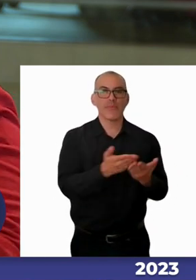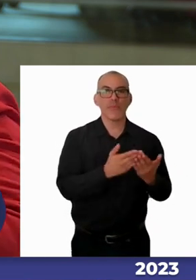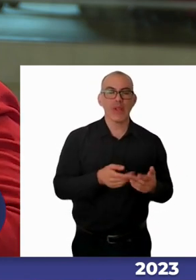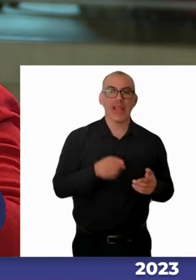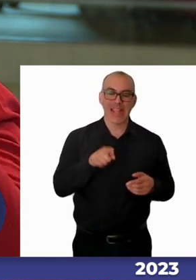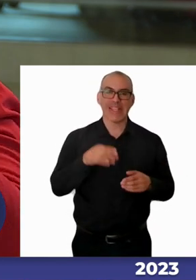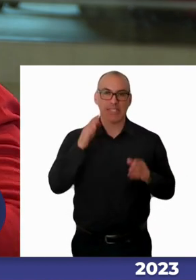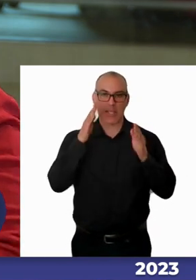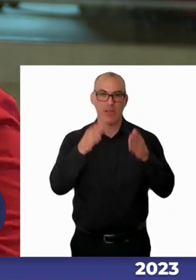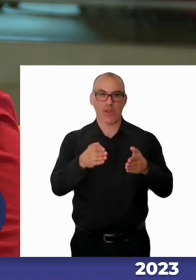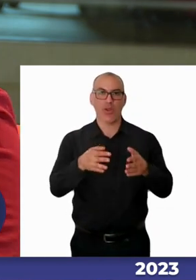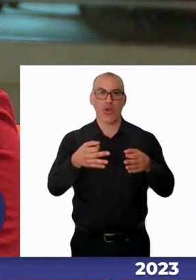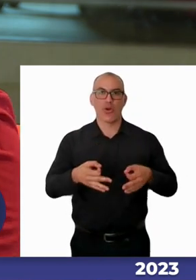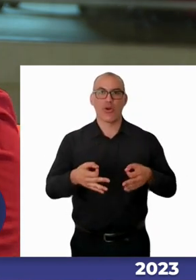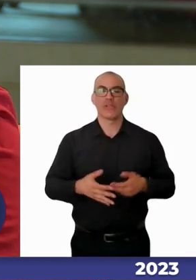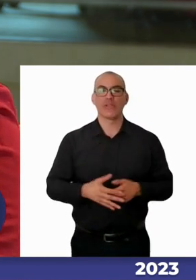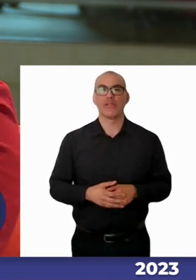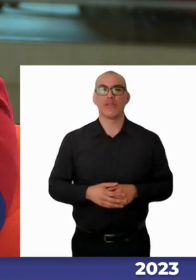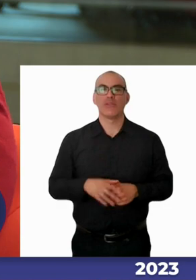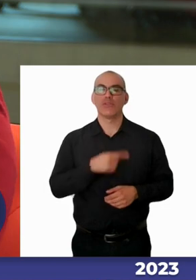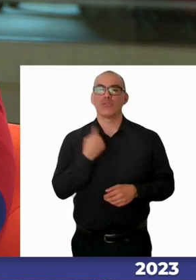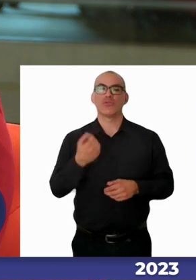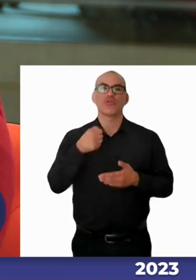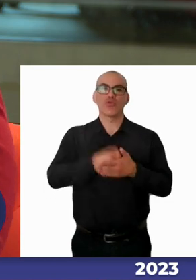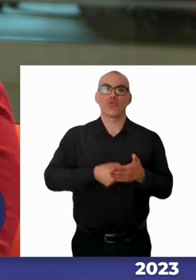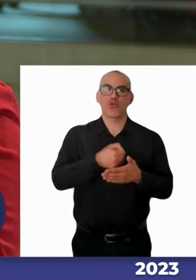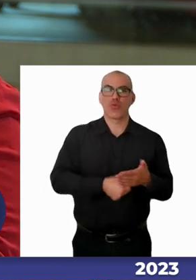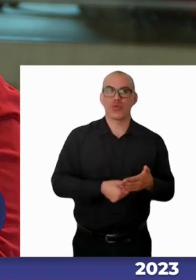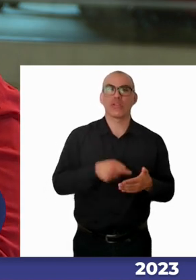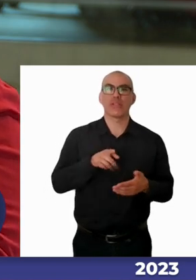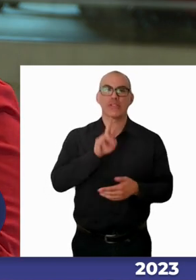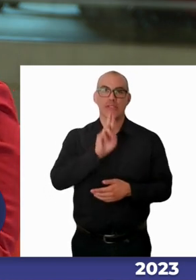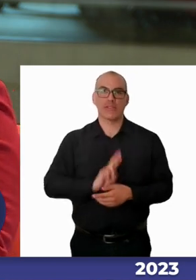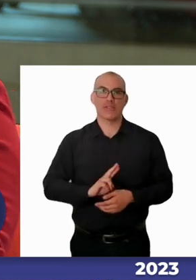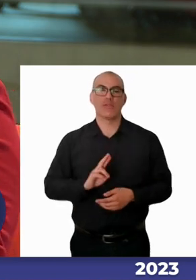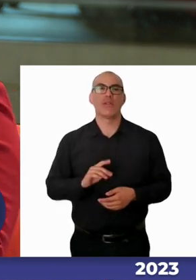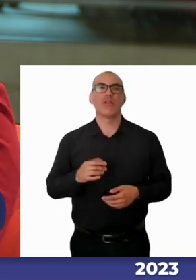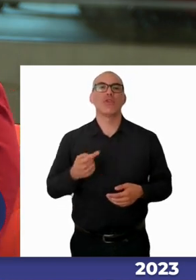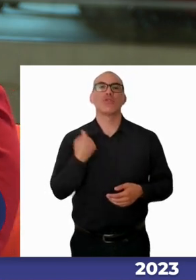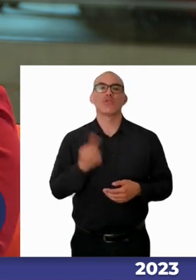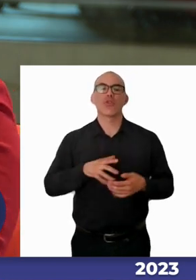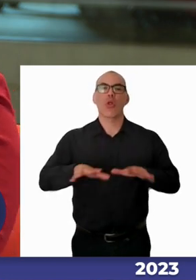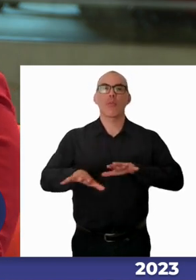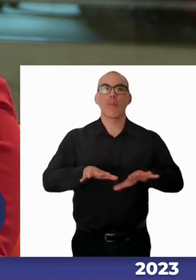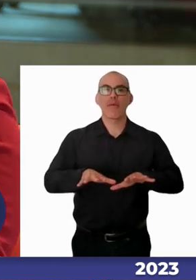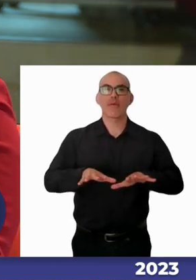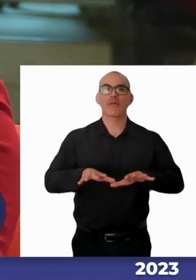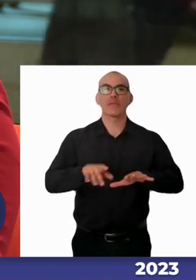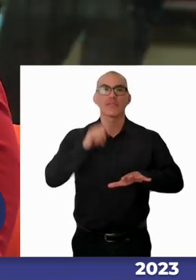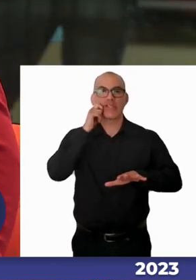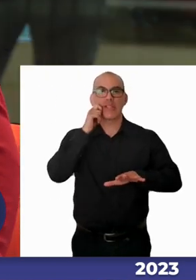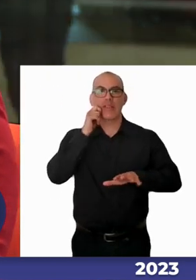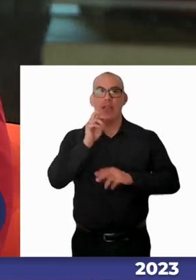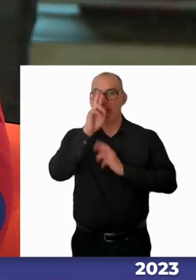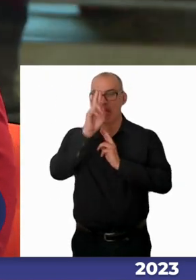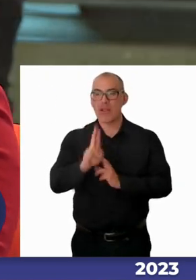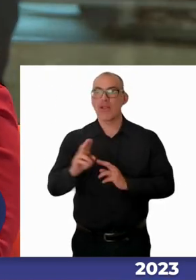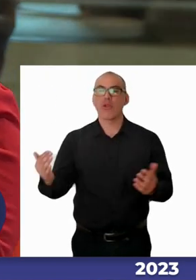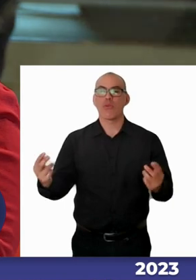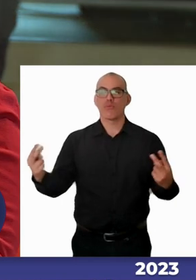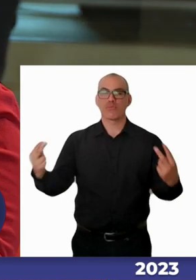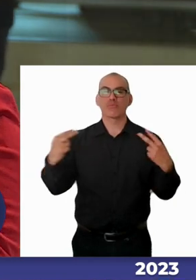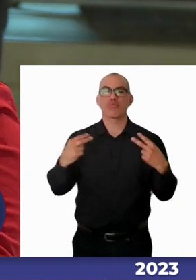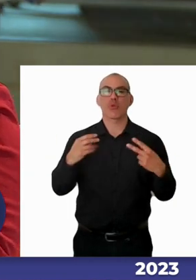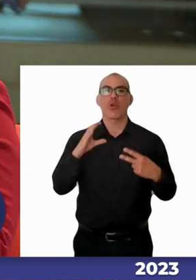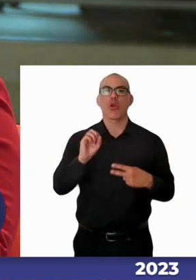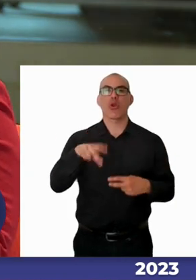y nosotros luchamos por ese uno este movimiento nos hizo ser reconocidos por la CONFET y así mismo ser